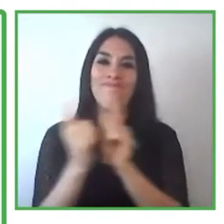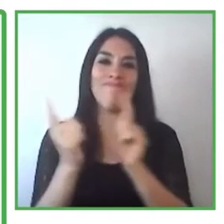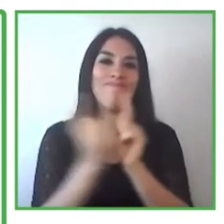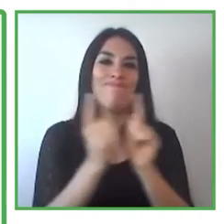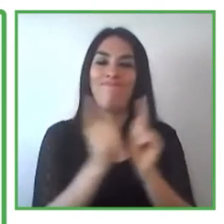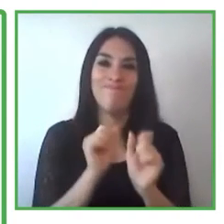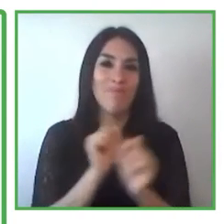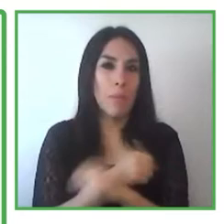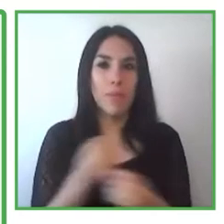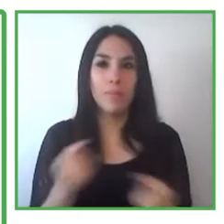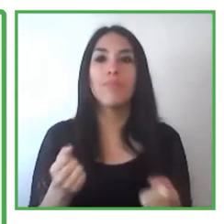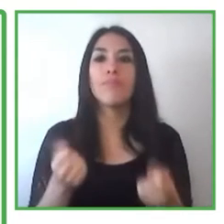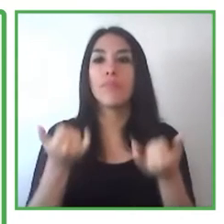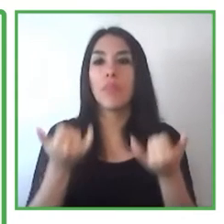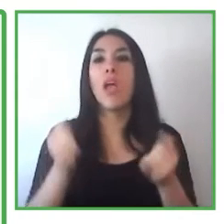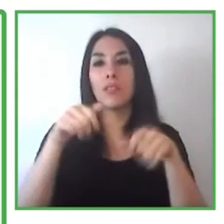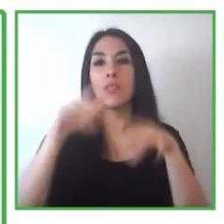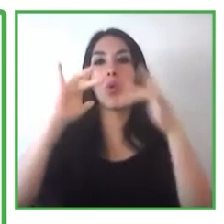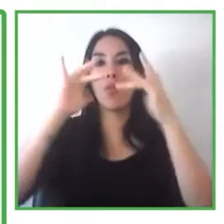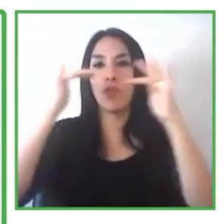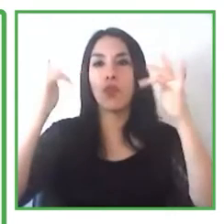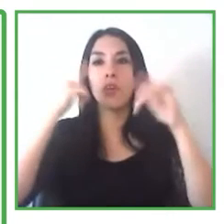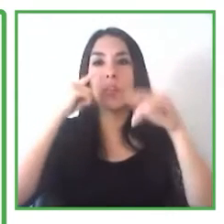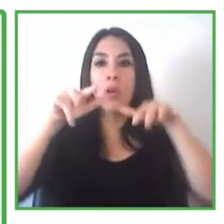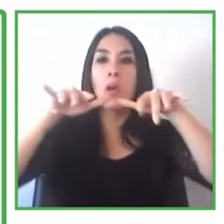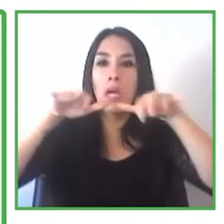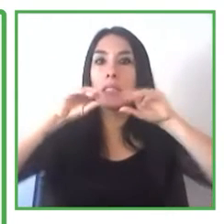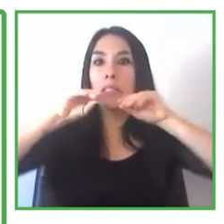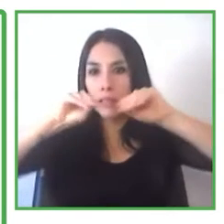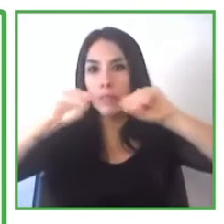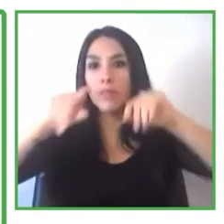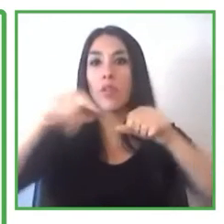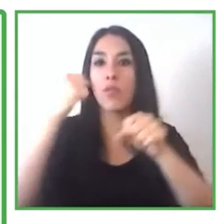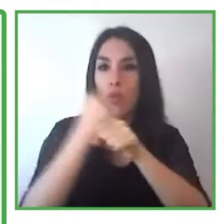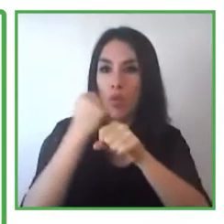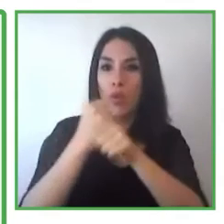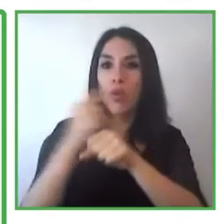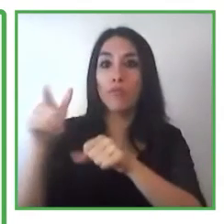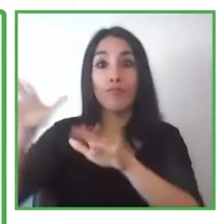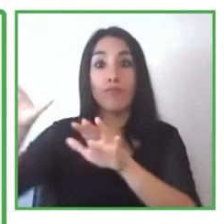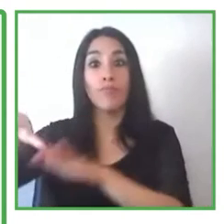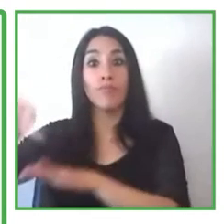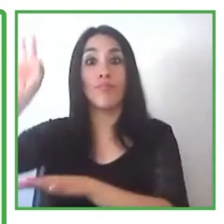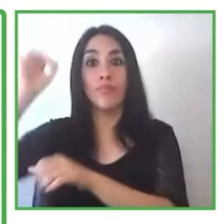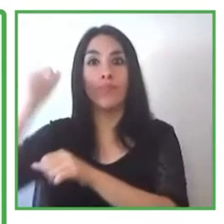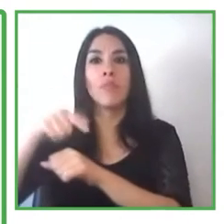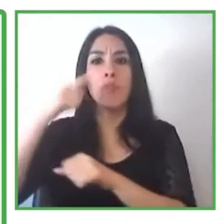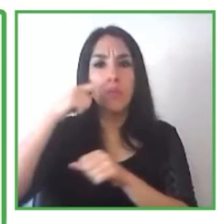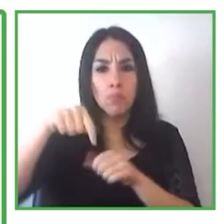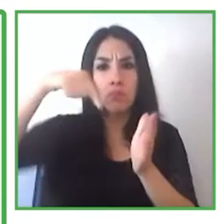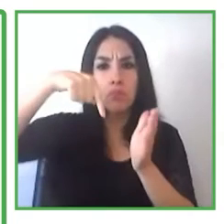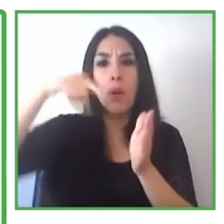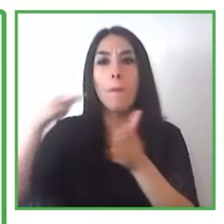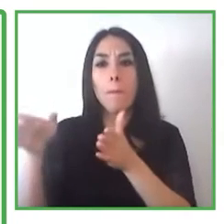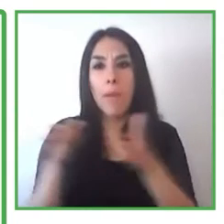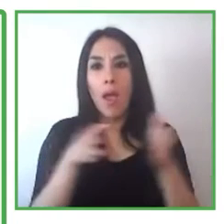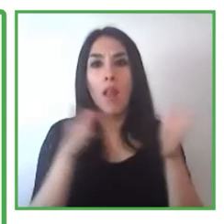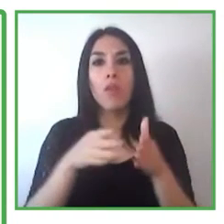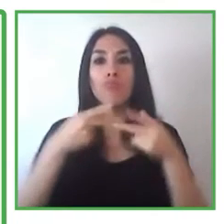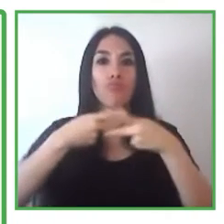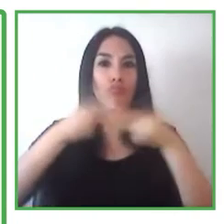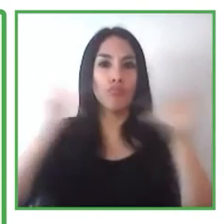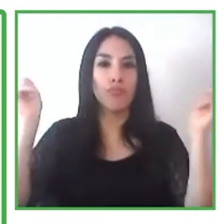Empleate es una estrategia, es una estrategia público-privada, la cual